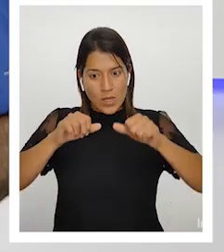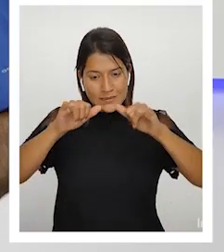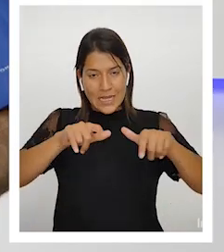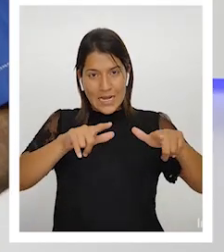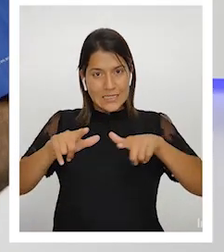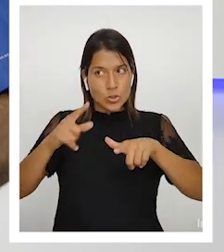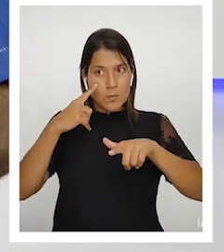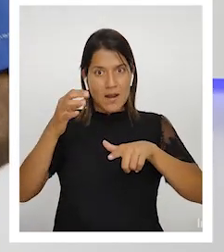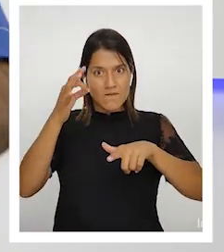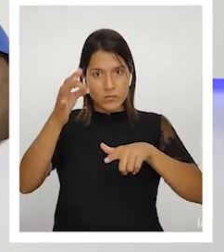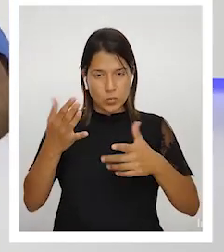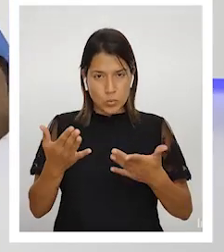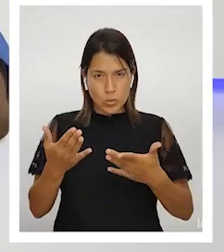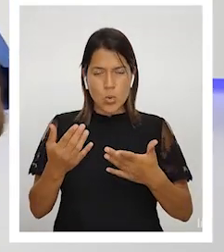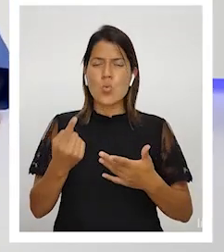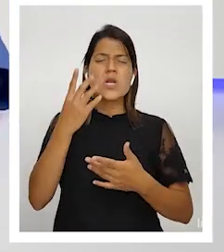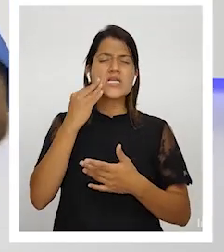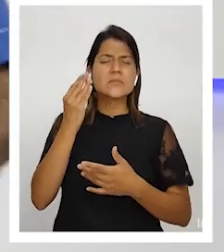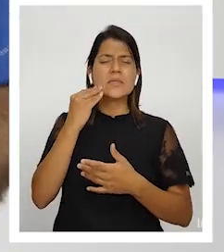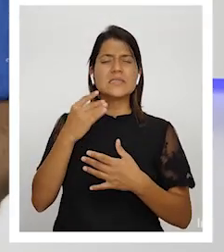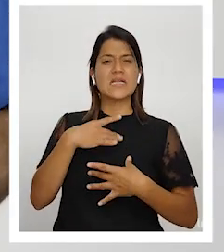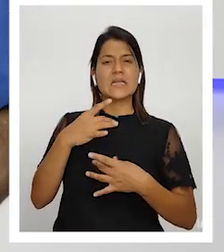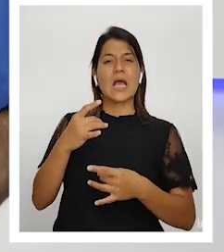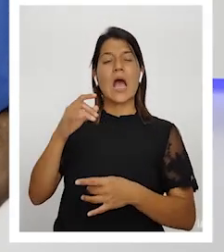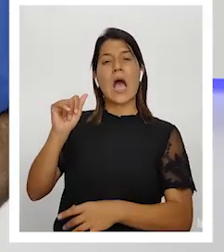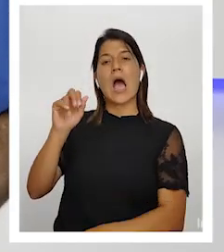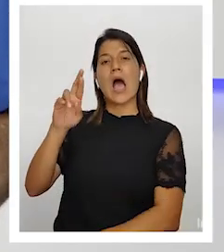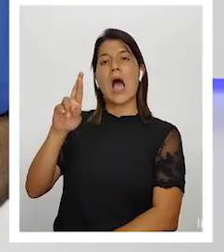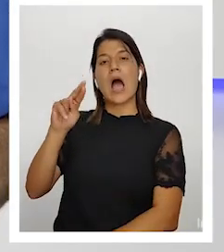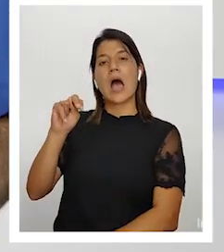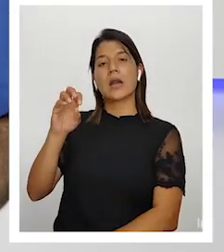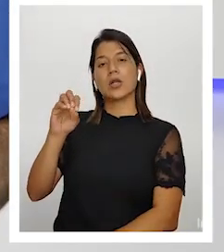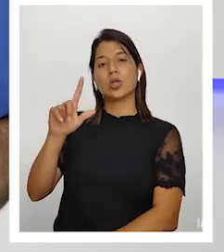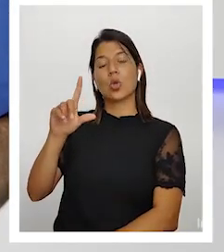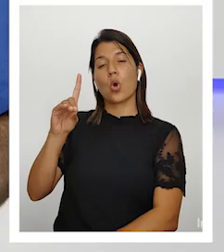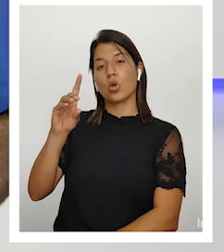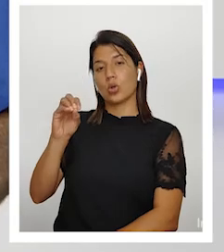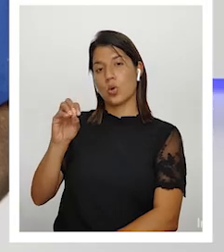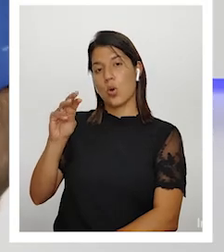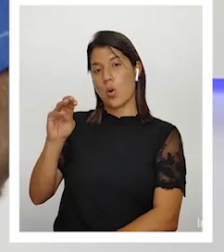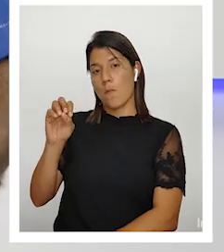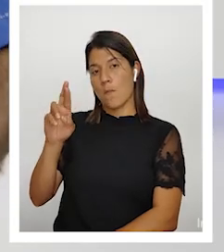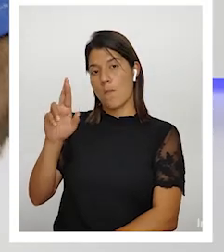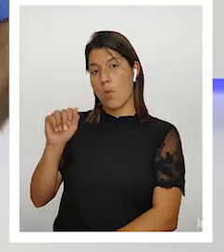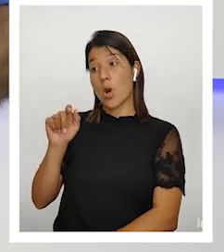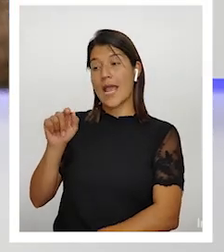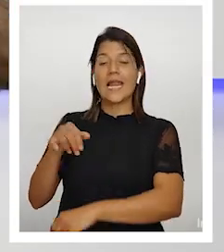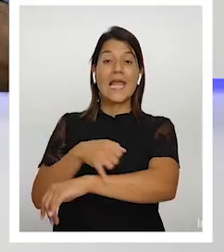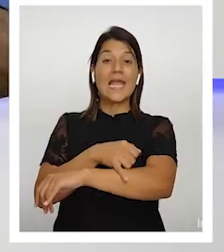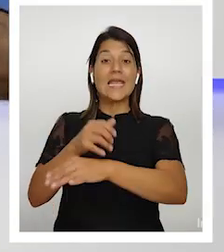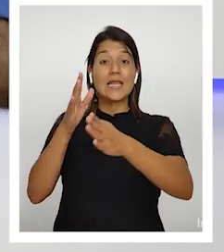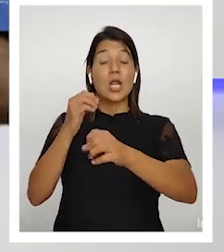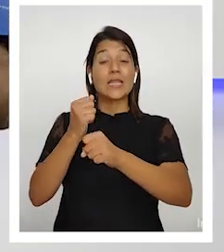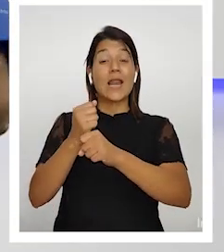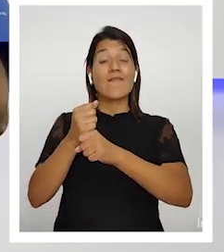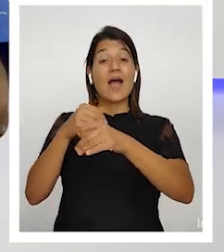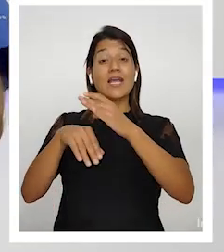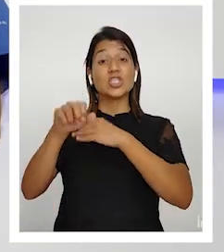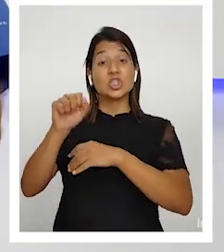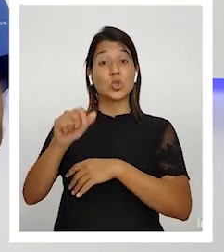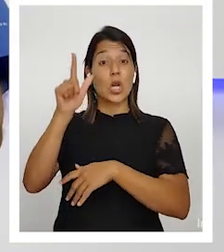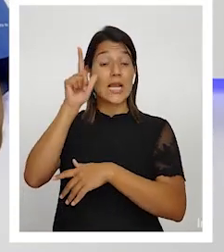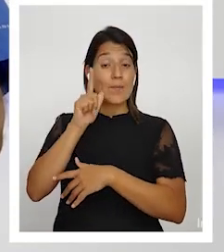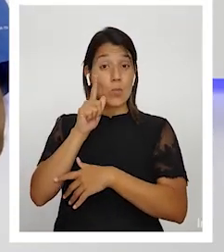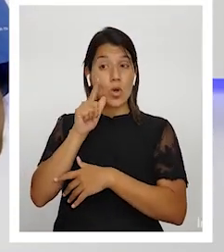un ingeniero que trabaja en la zona este sur de de Limón donde fue al